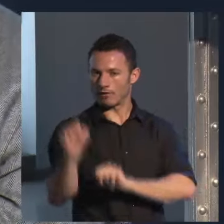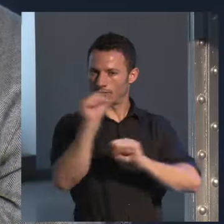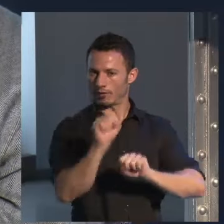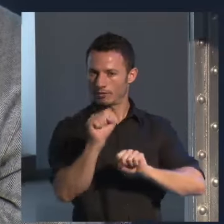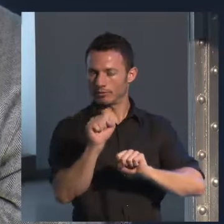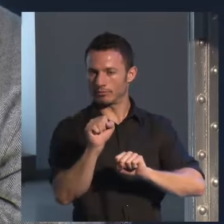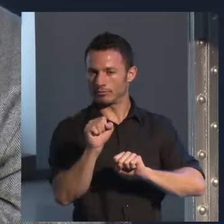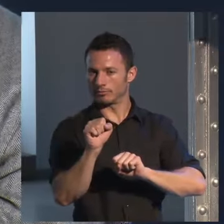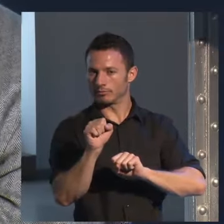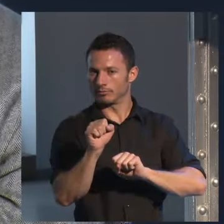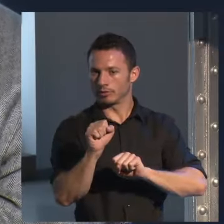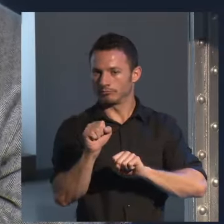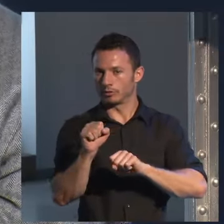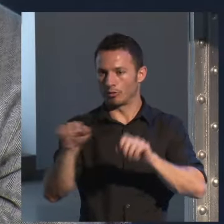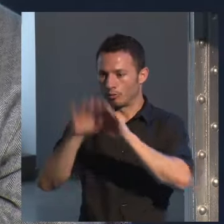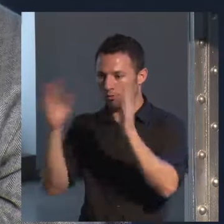de todo ese mundo.